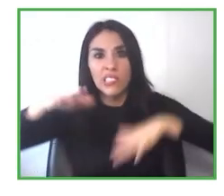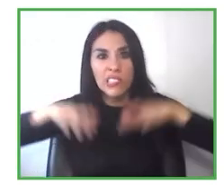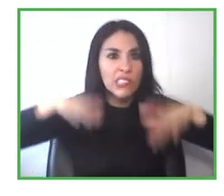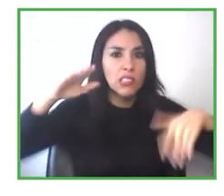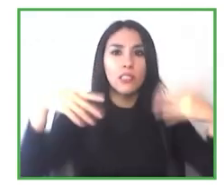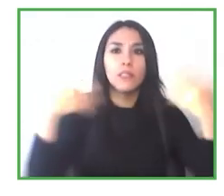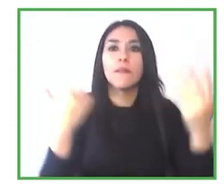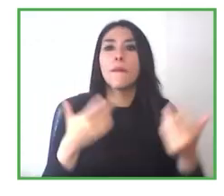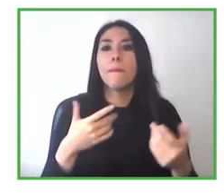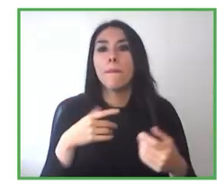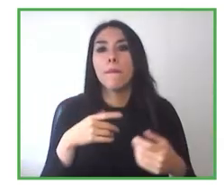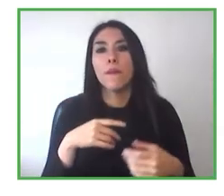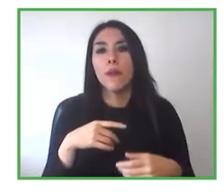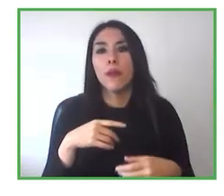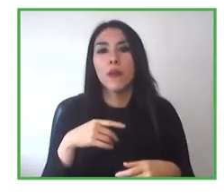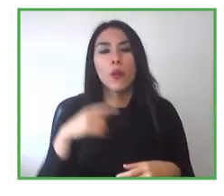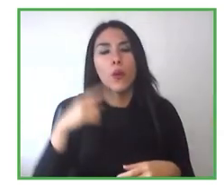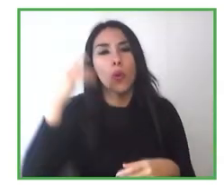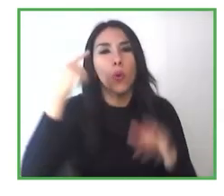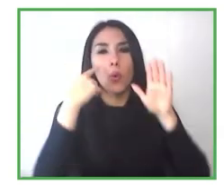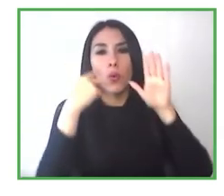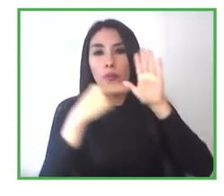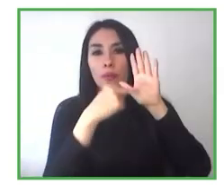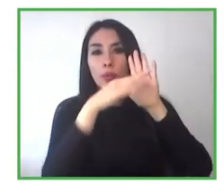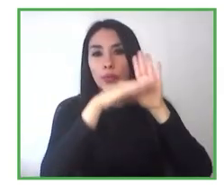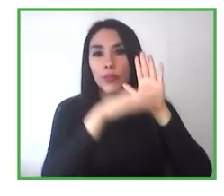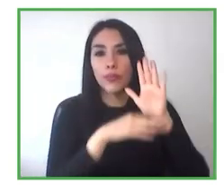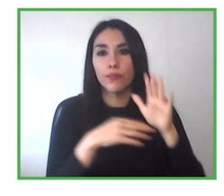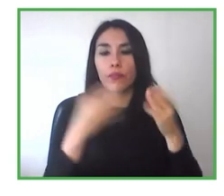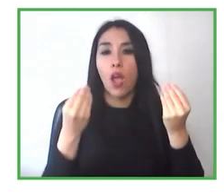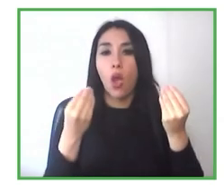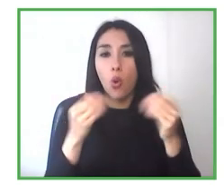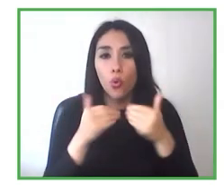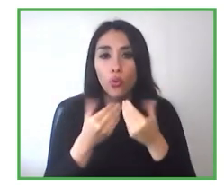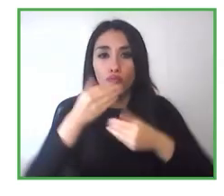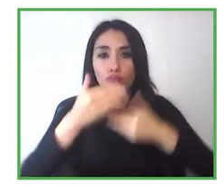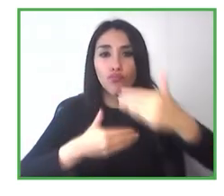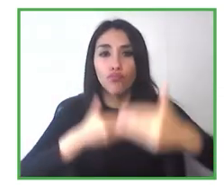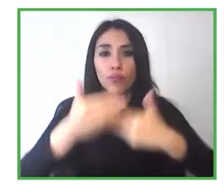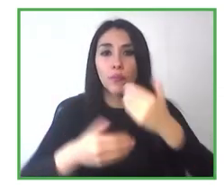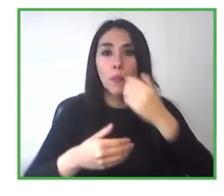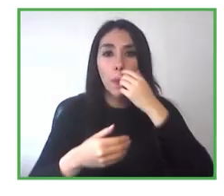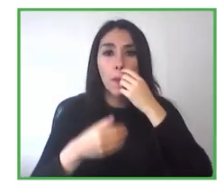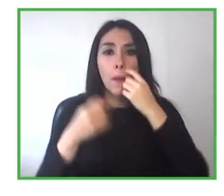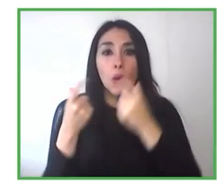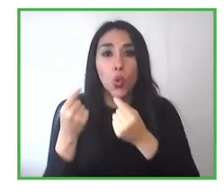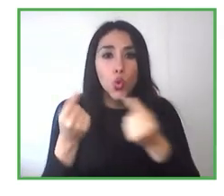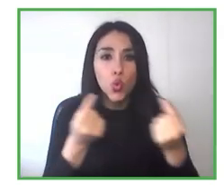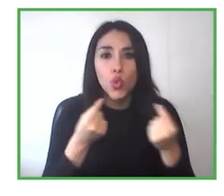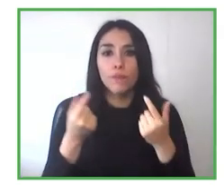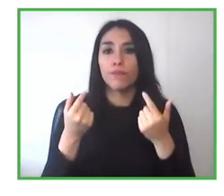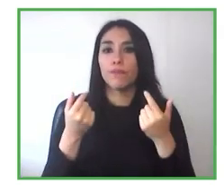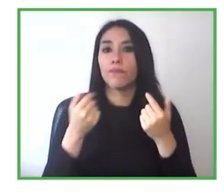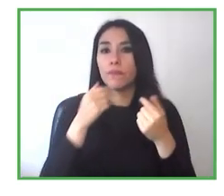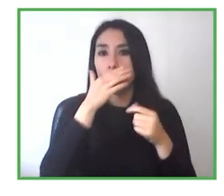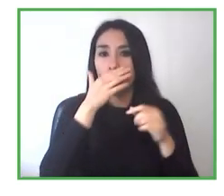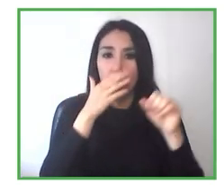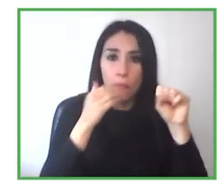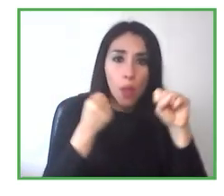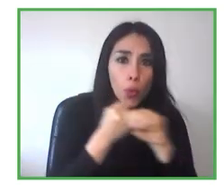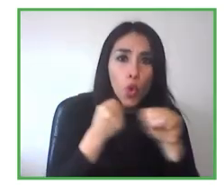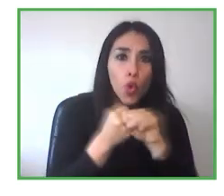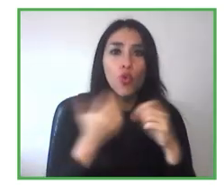de los procesos, de repente hasta, desde lo más básico, de cómo publicar una oferta